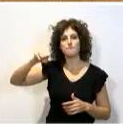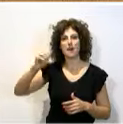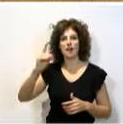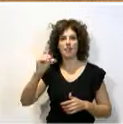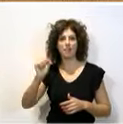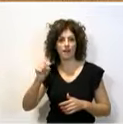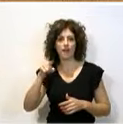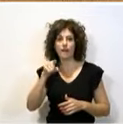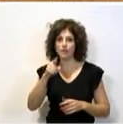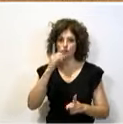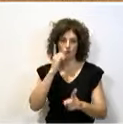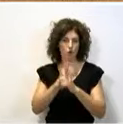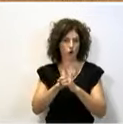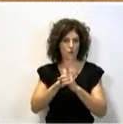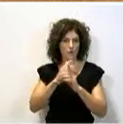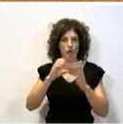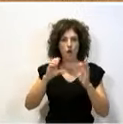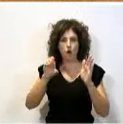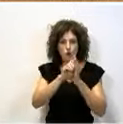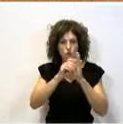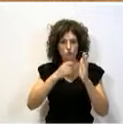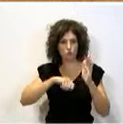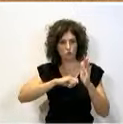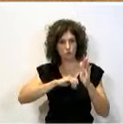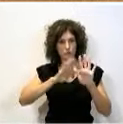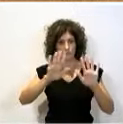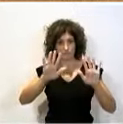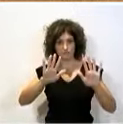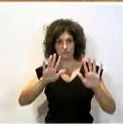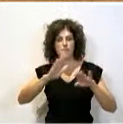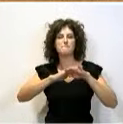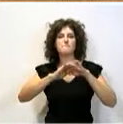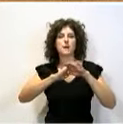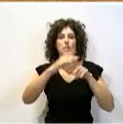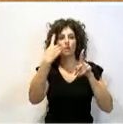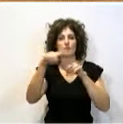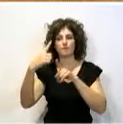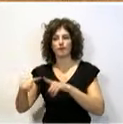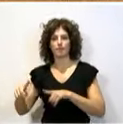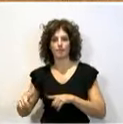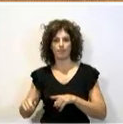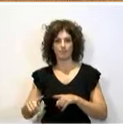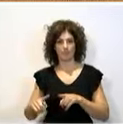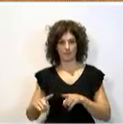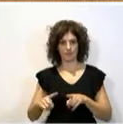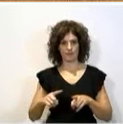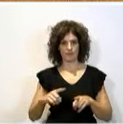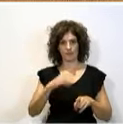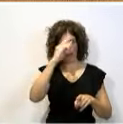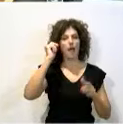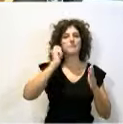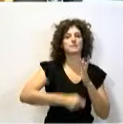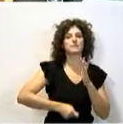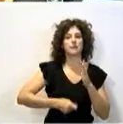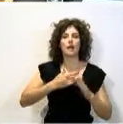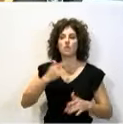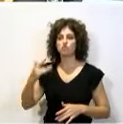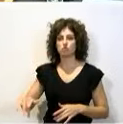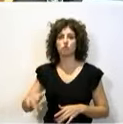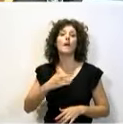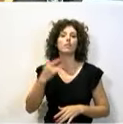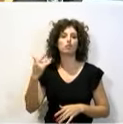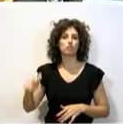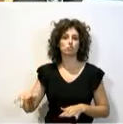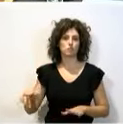No lo amnistiaron, perdón, que ya me he aprendido las diferencias, señor Bengoa, entre la amnistía y el indulto, lo indultaron, lo indultuaron.